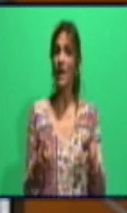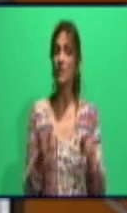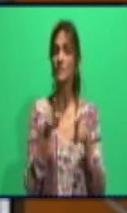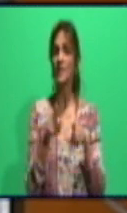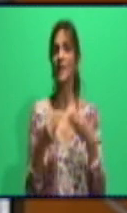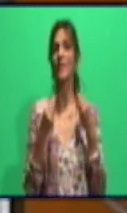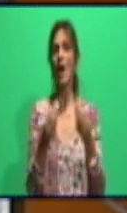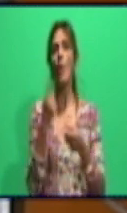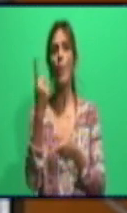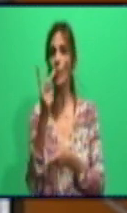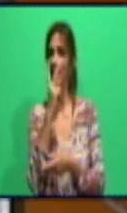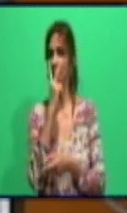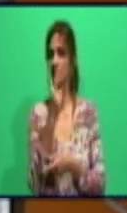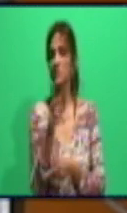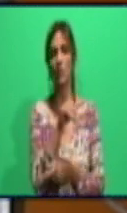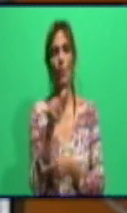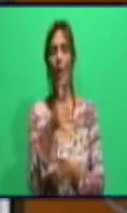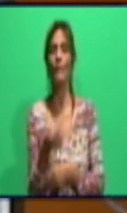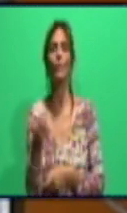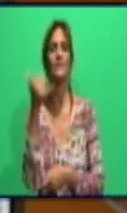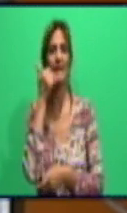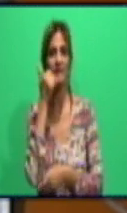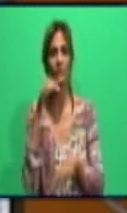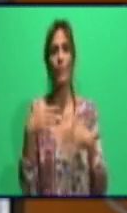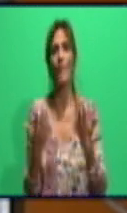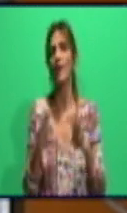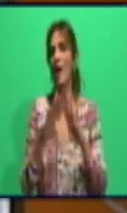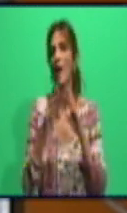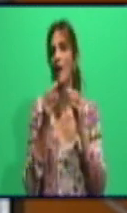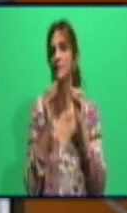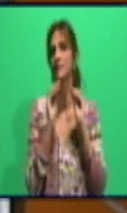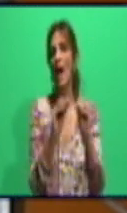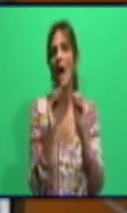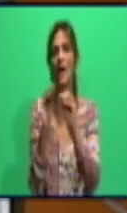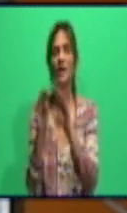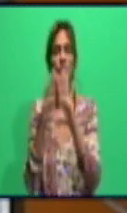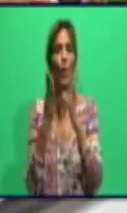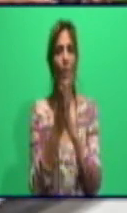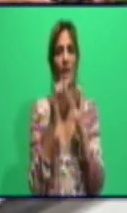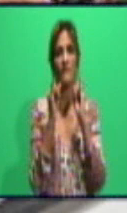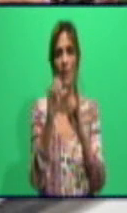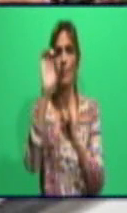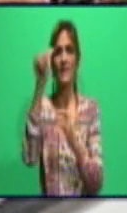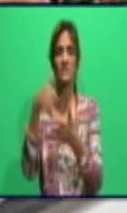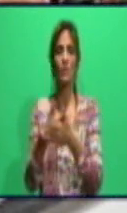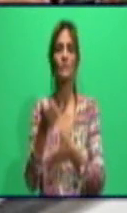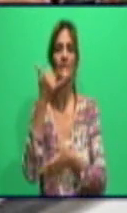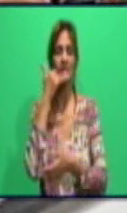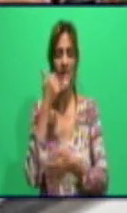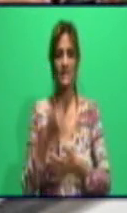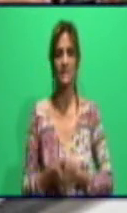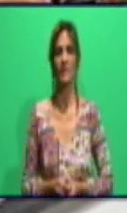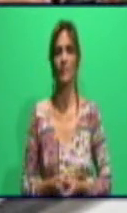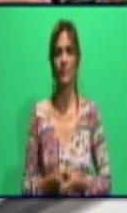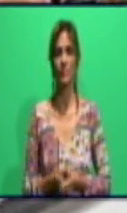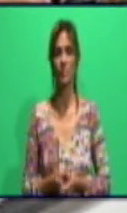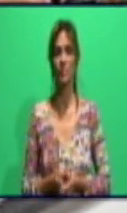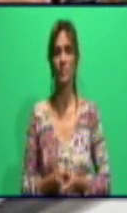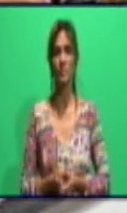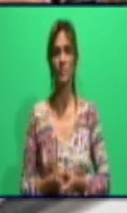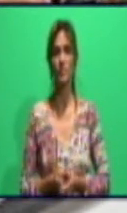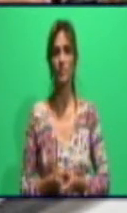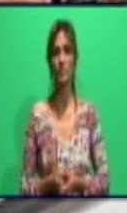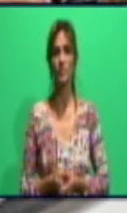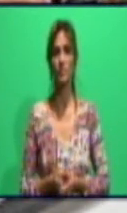contacto directo vía telefónica para mantenerlos informados. Ahora, Yolaine, es importante destacar la